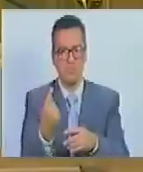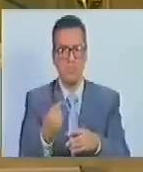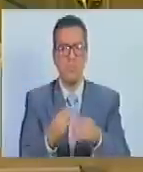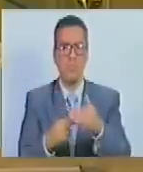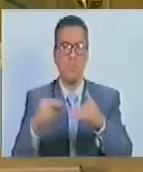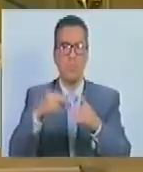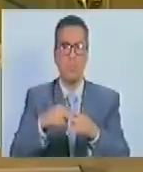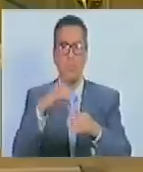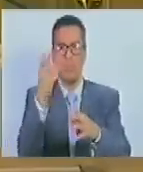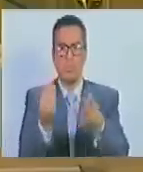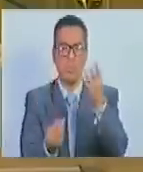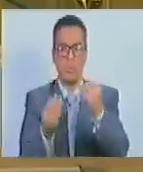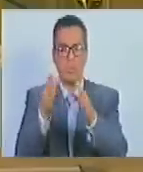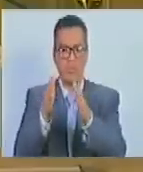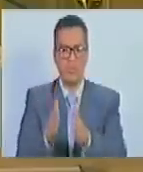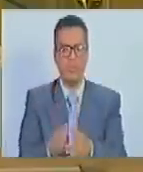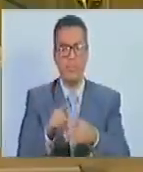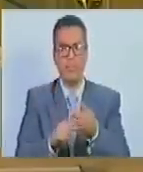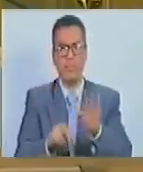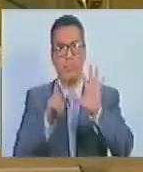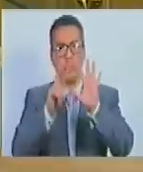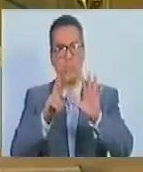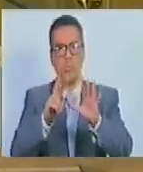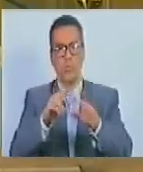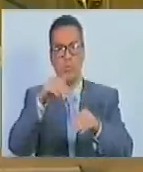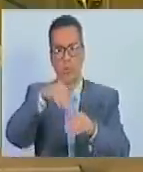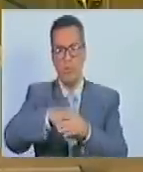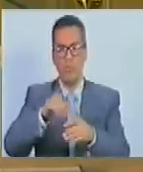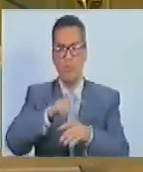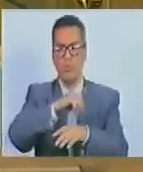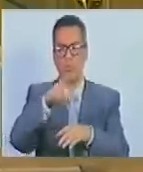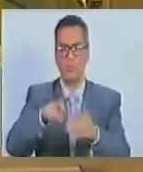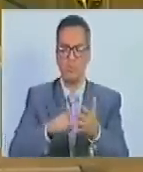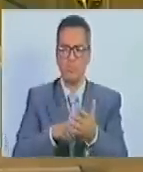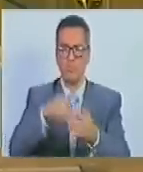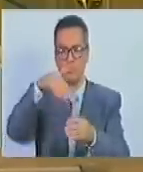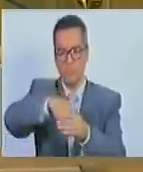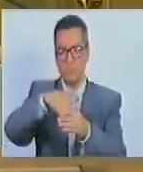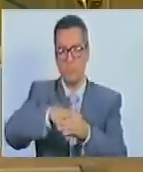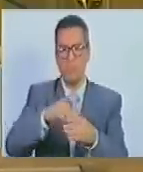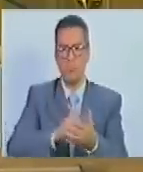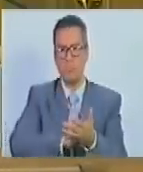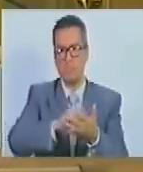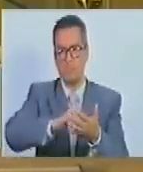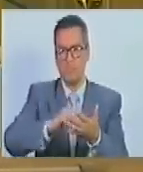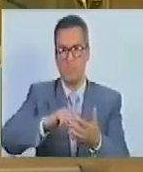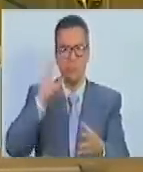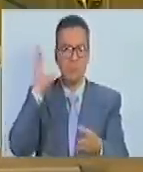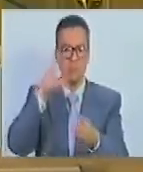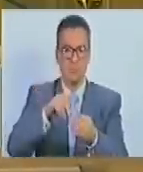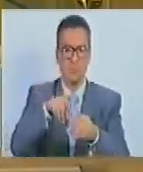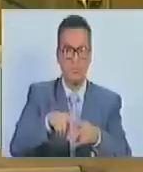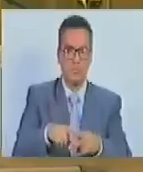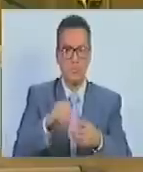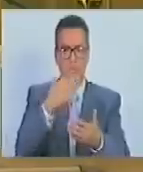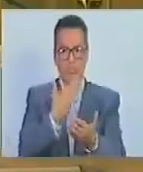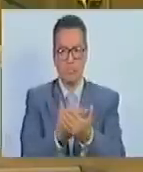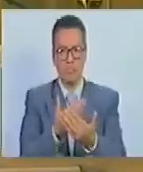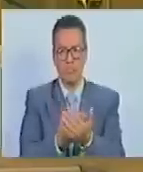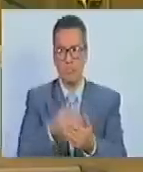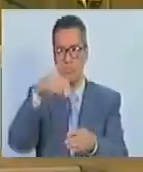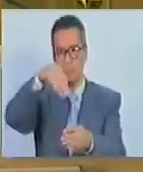instancias del Consejo Comunal. Siete, escrutar y totalizar los votos firmando los resultados con los testigos